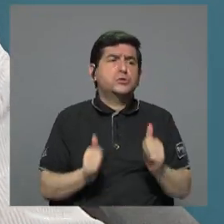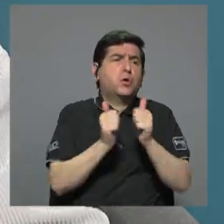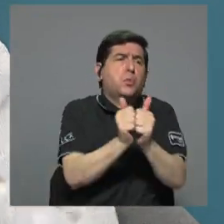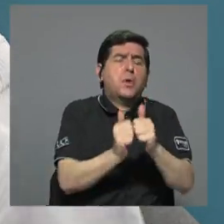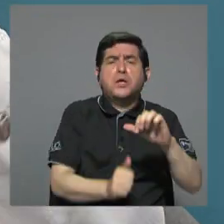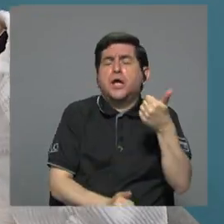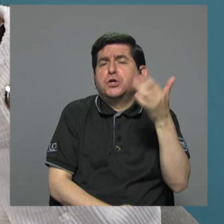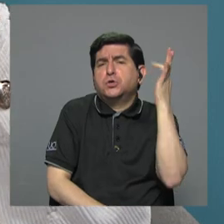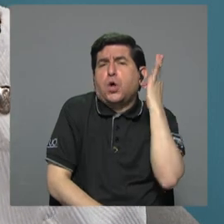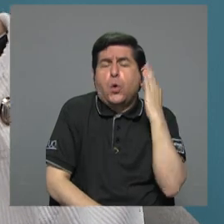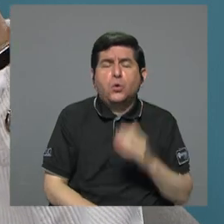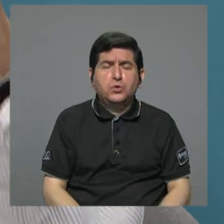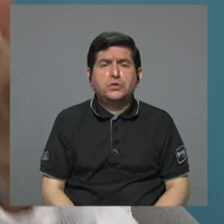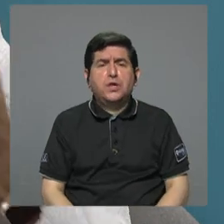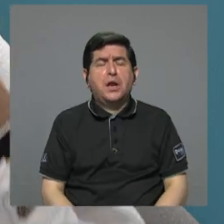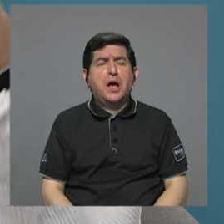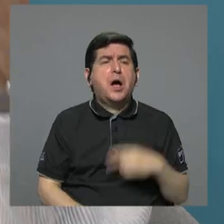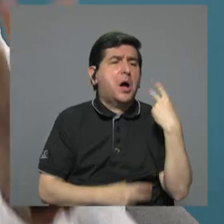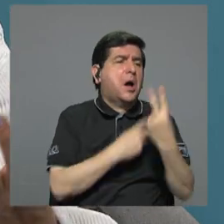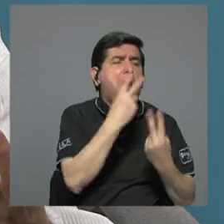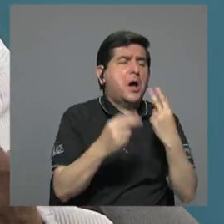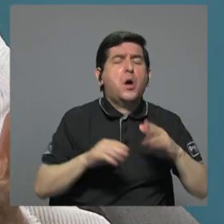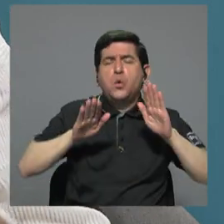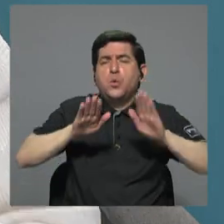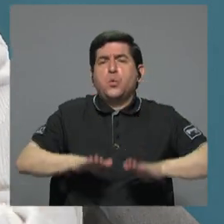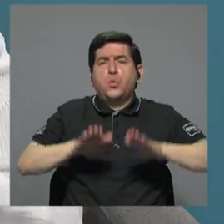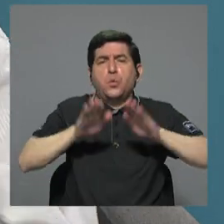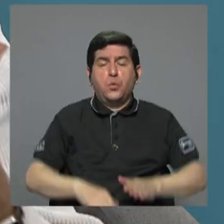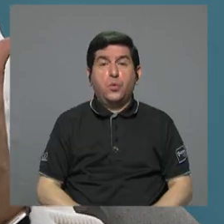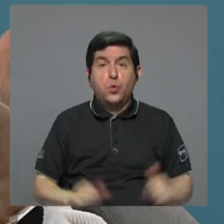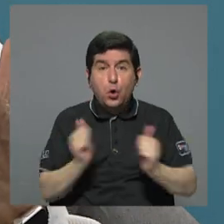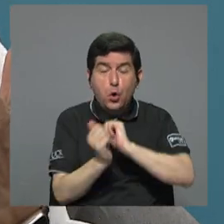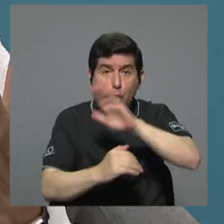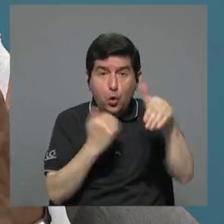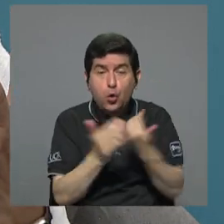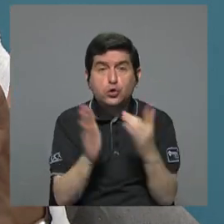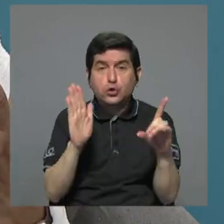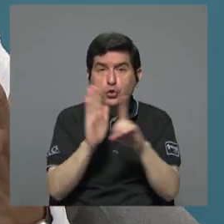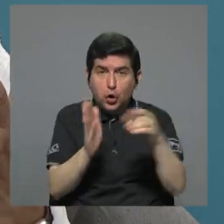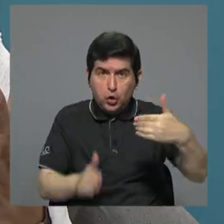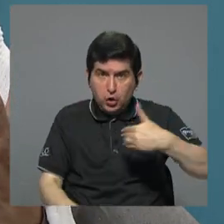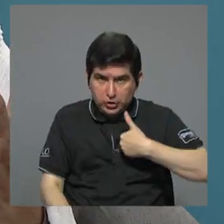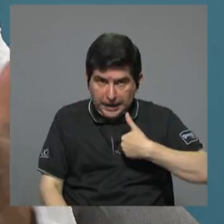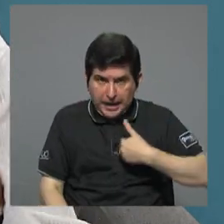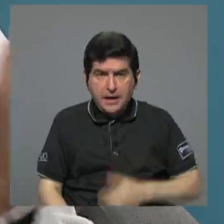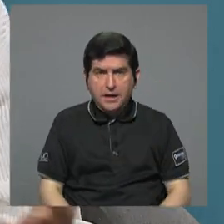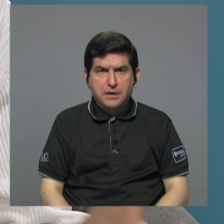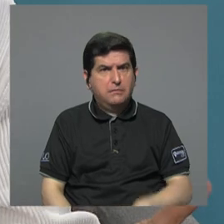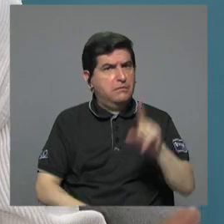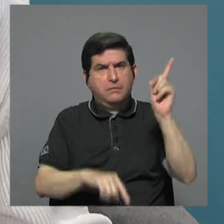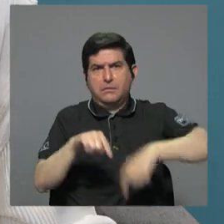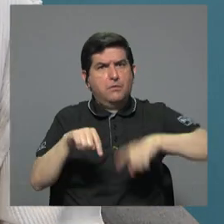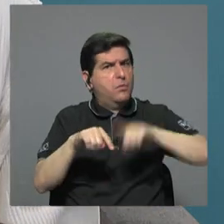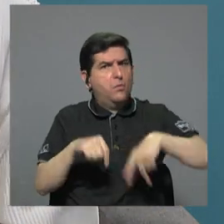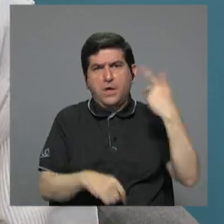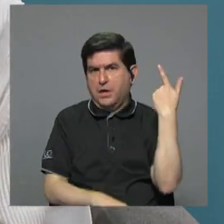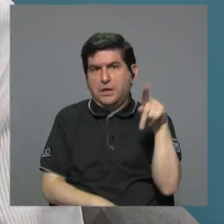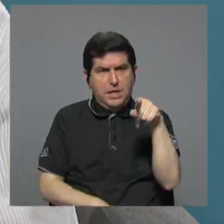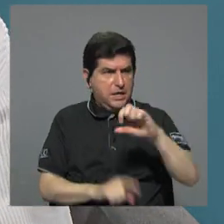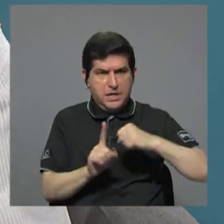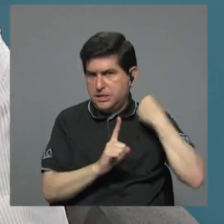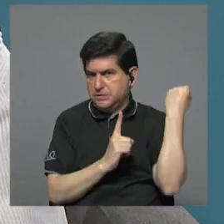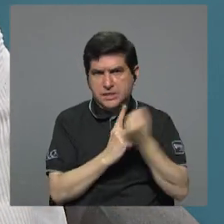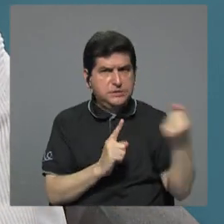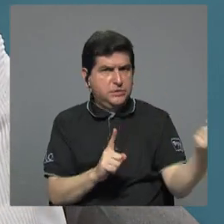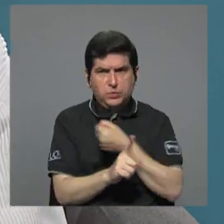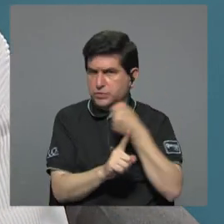mujeres, ir a turistear, a descansar, con todo el derecho que les asiste, pues no pueden estar expuestas a ese nivel